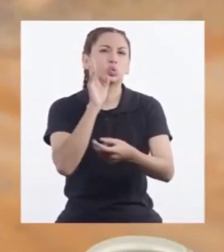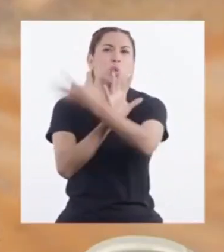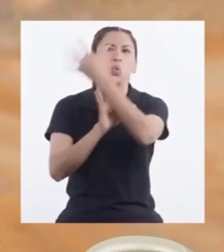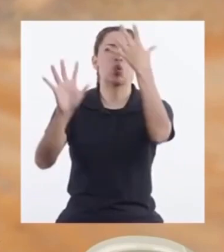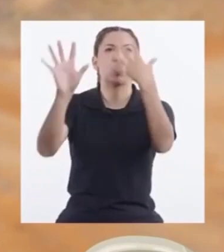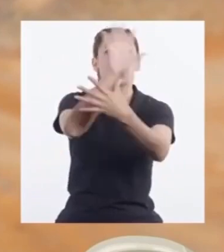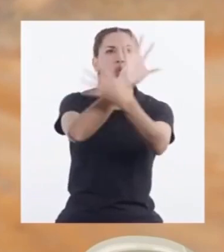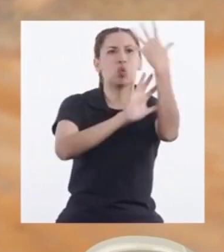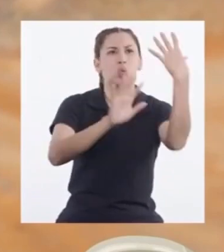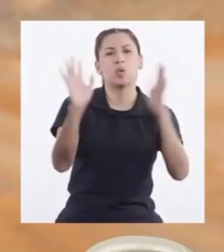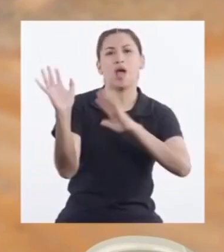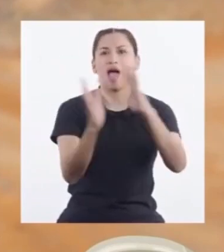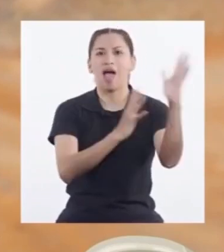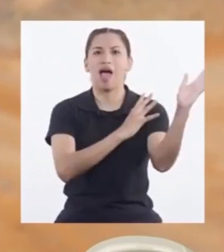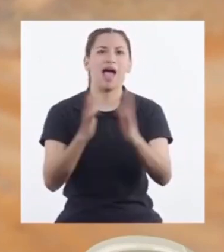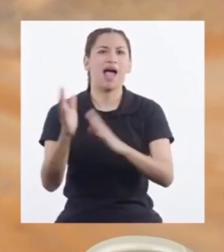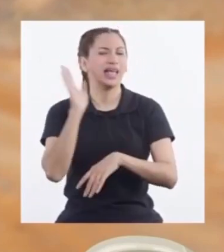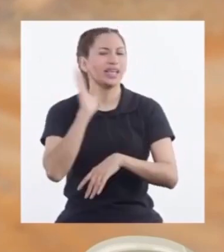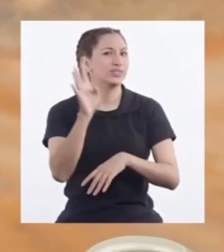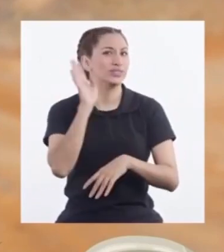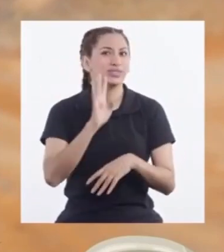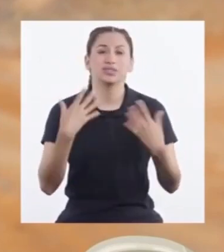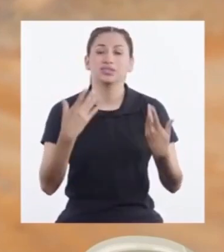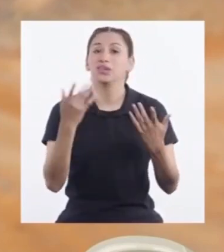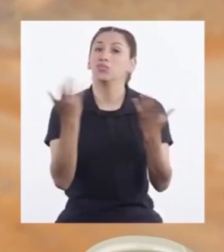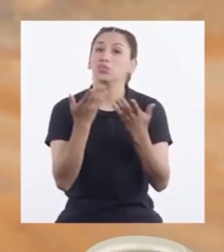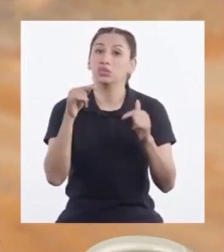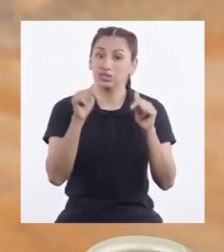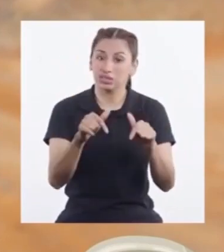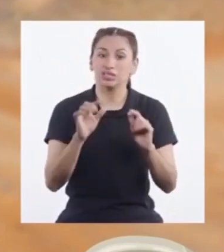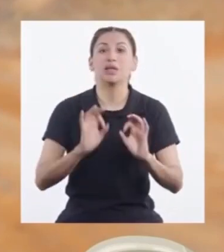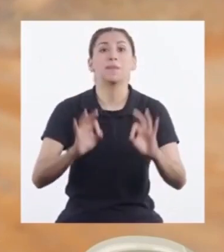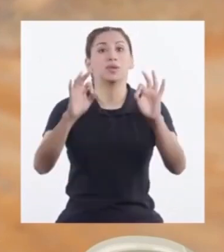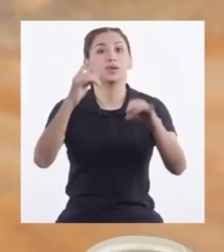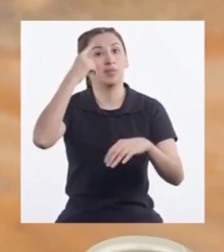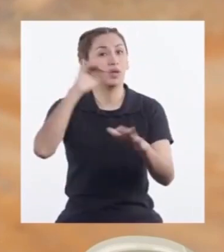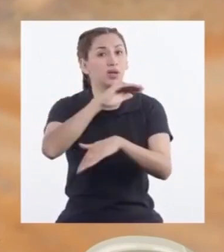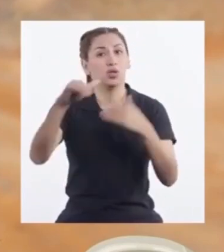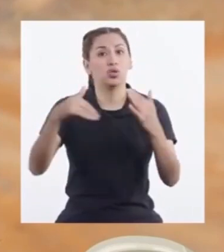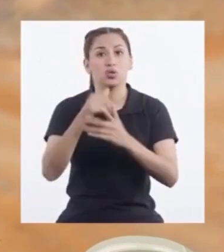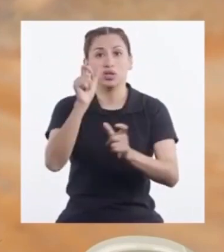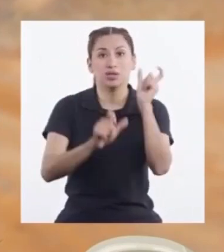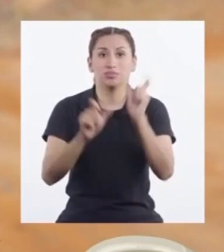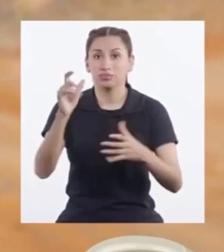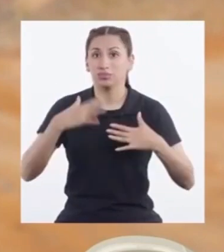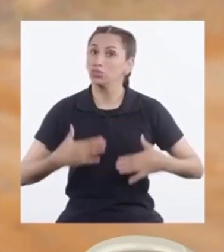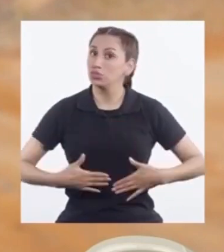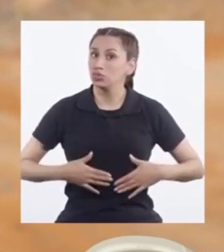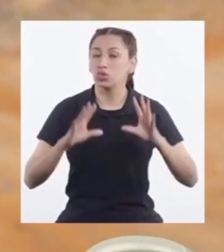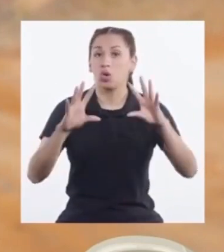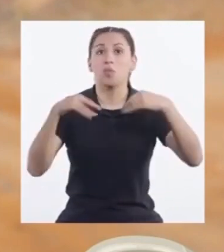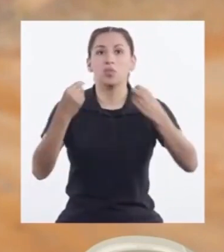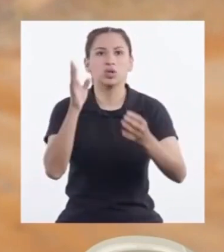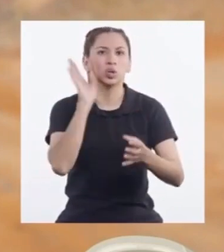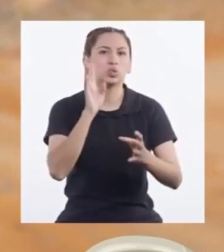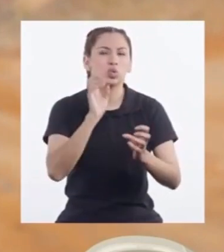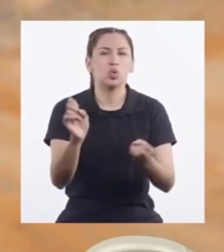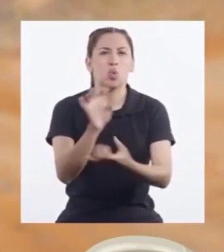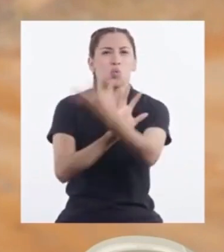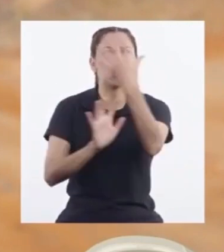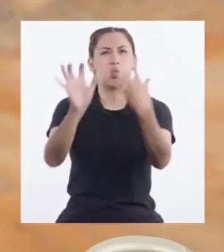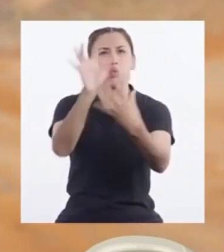Por eso Esta práctica Es muy peligrosa Para los seres humanos Ya que contamina El aire que